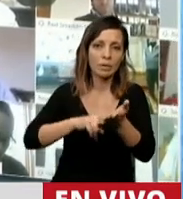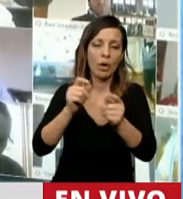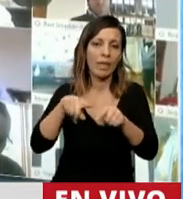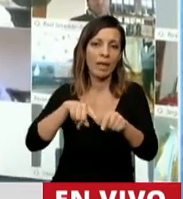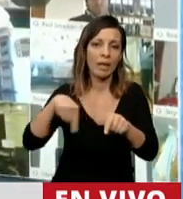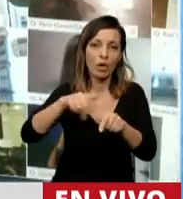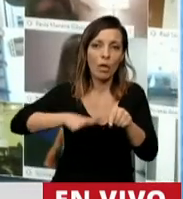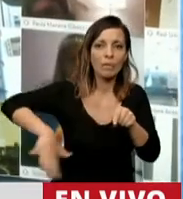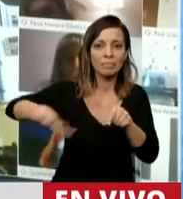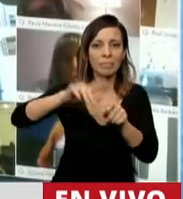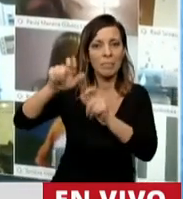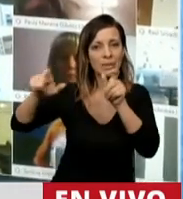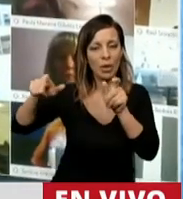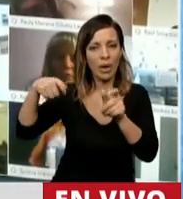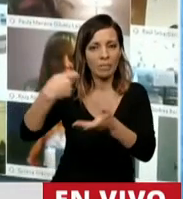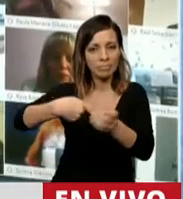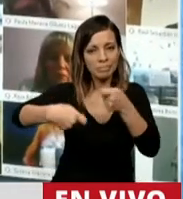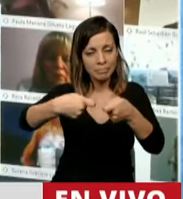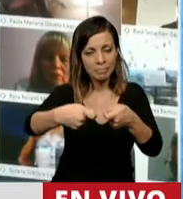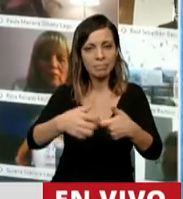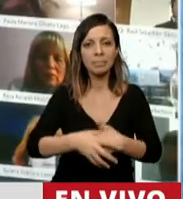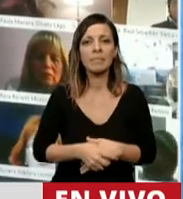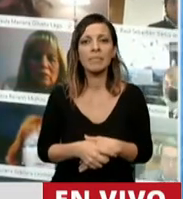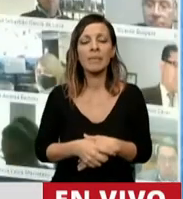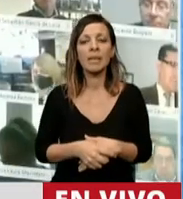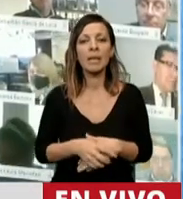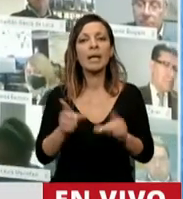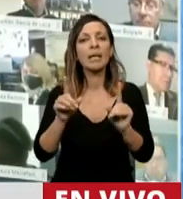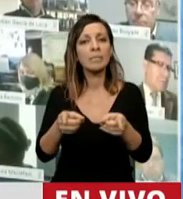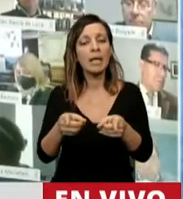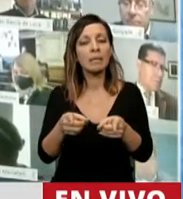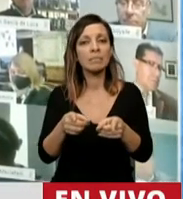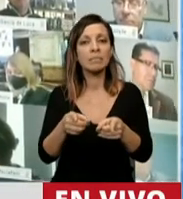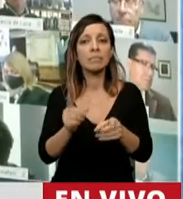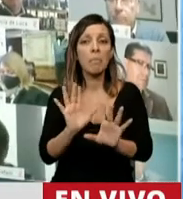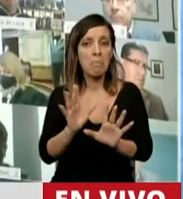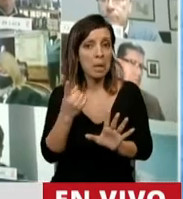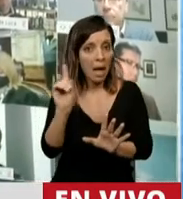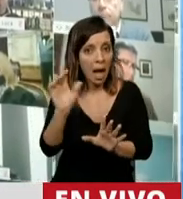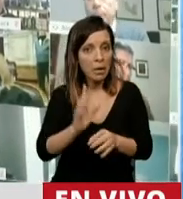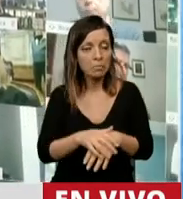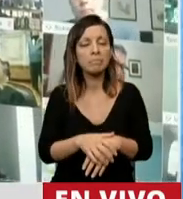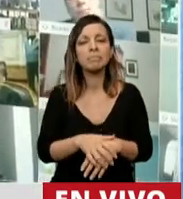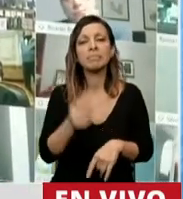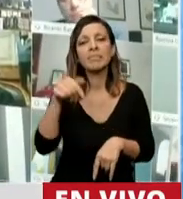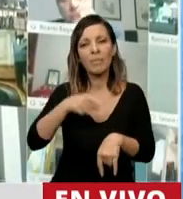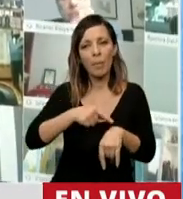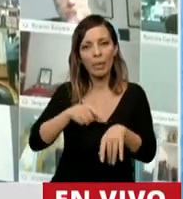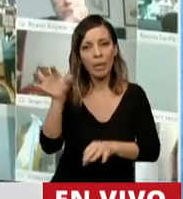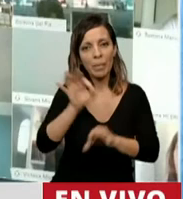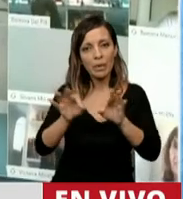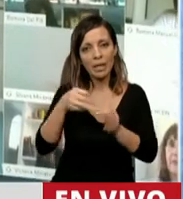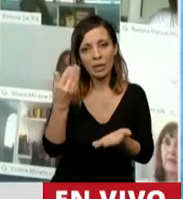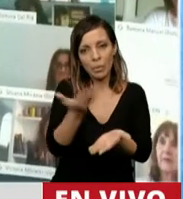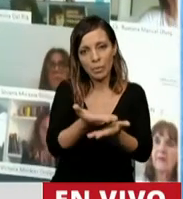universo de contribuyentes. Y también, como muy pocas veces y a instancia de proyectos presentados por